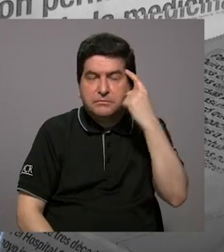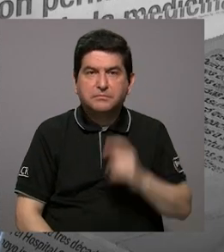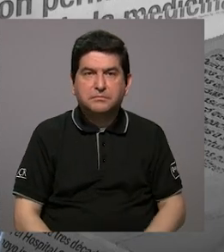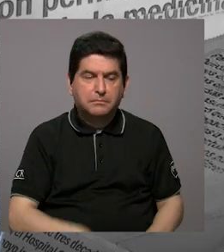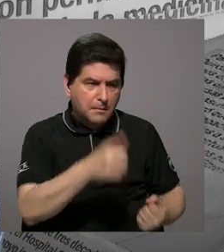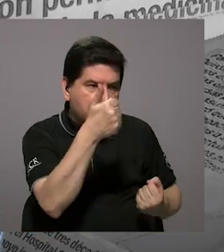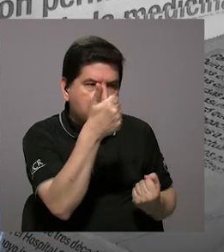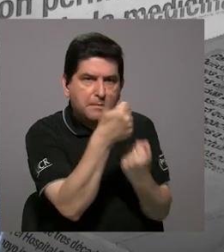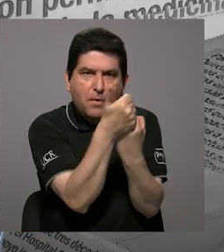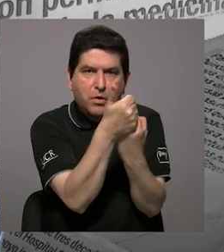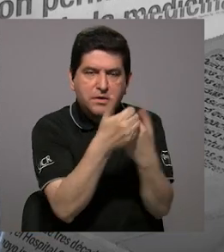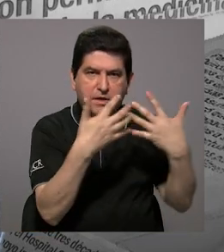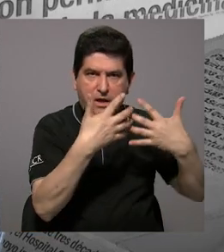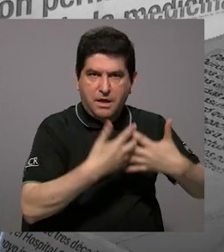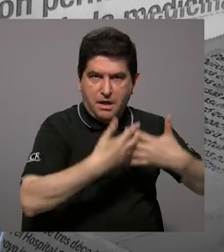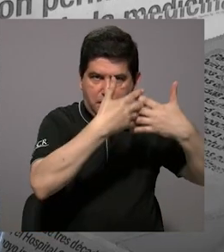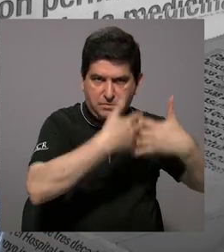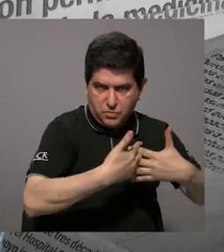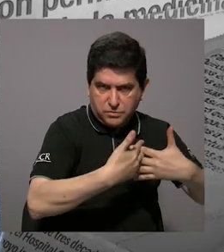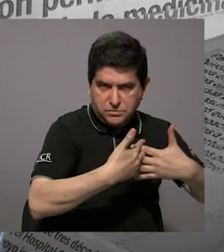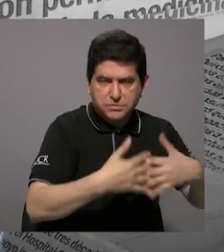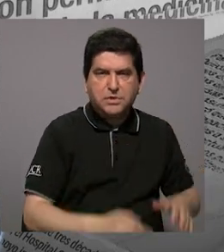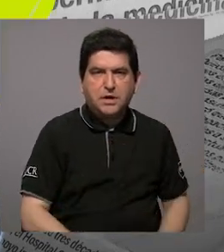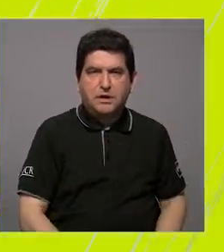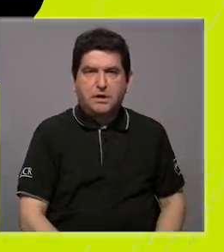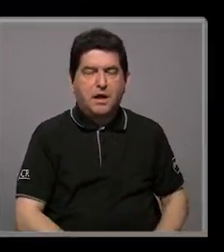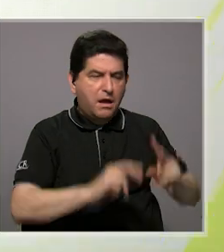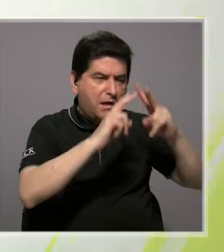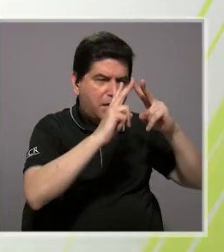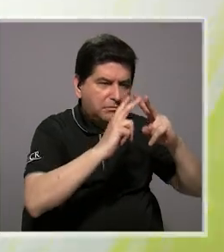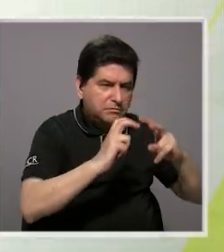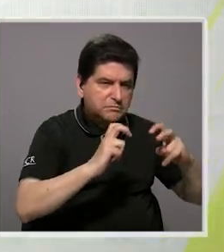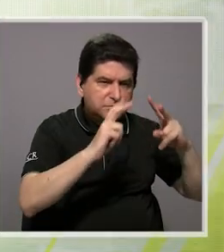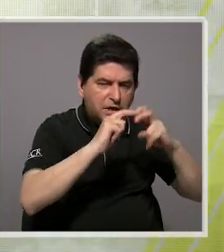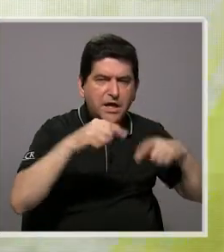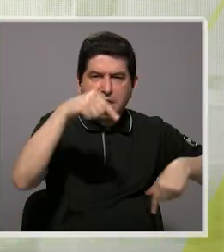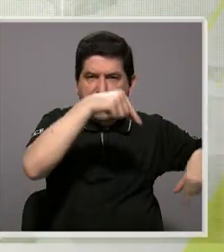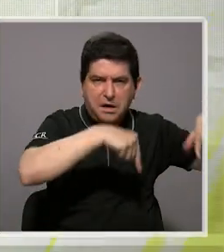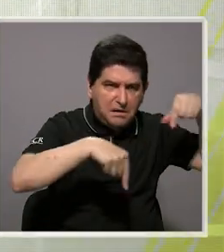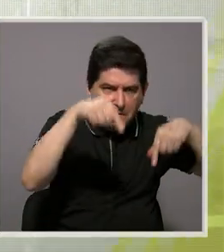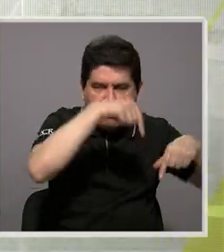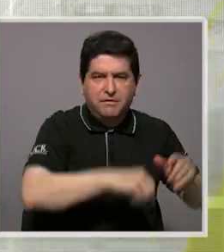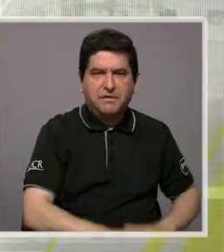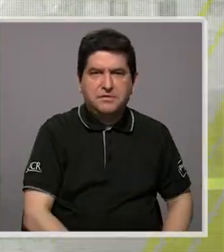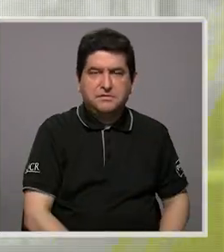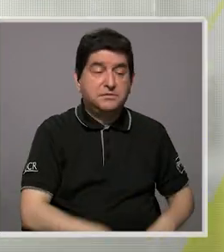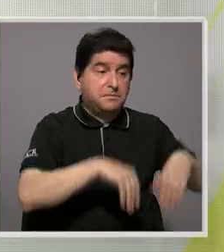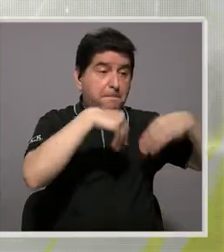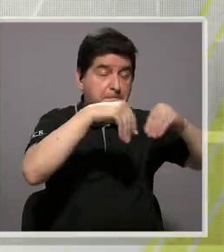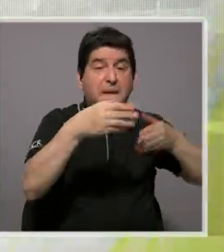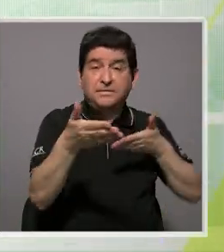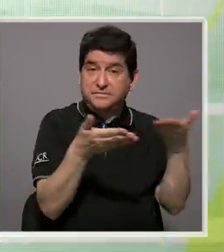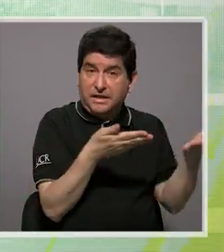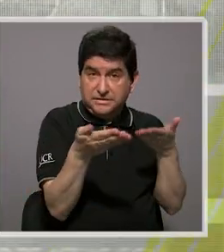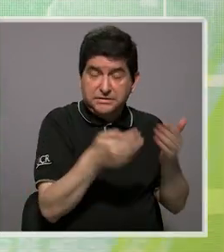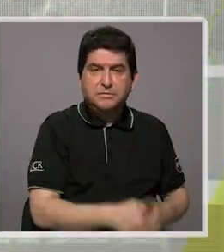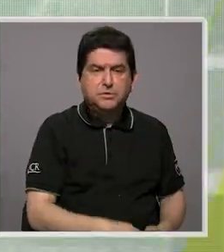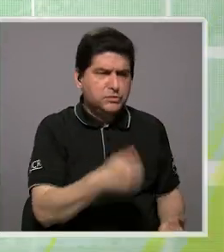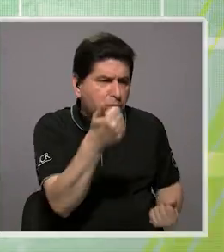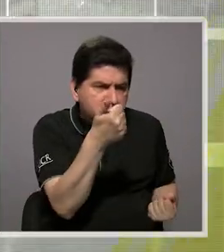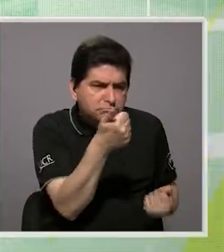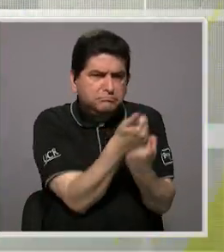de apoyo a la industria con análisis químicos, venta de